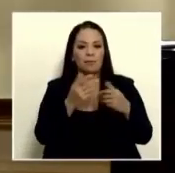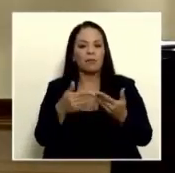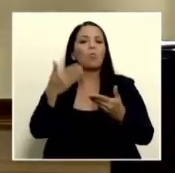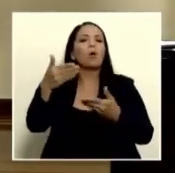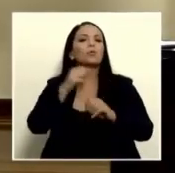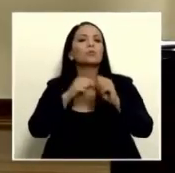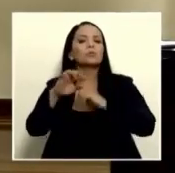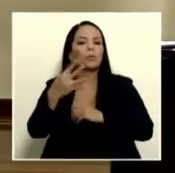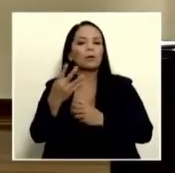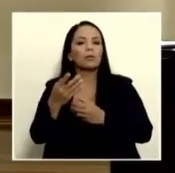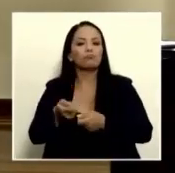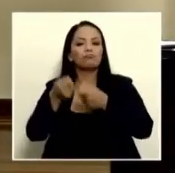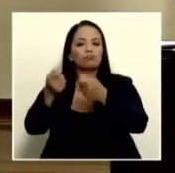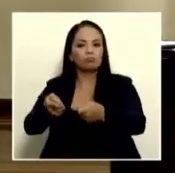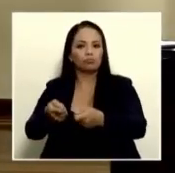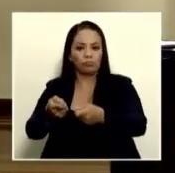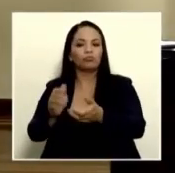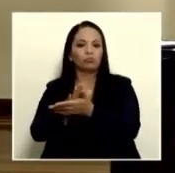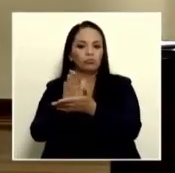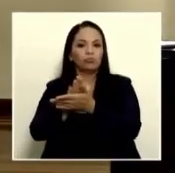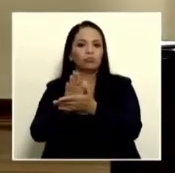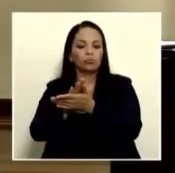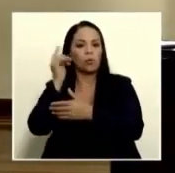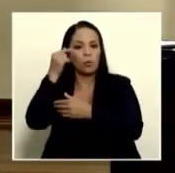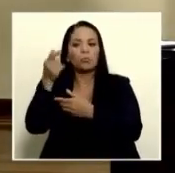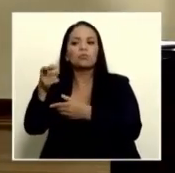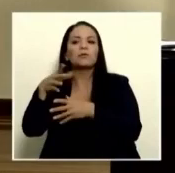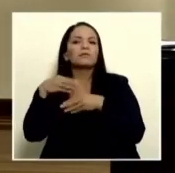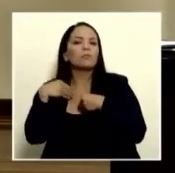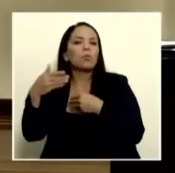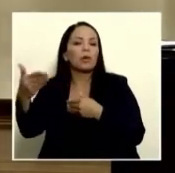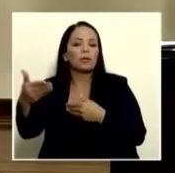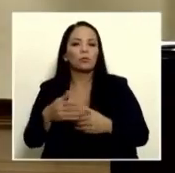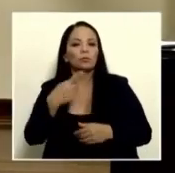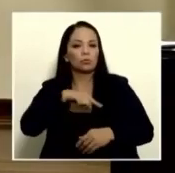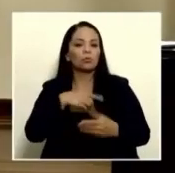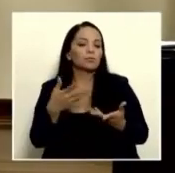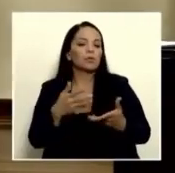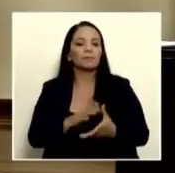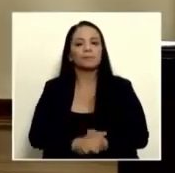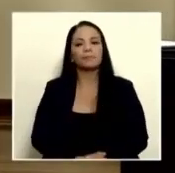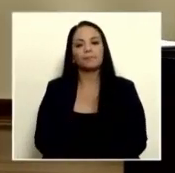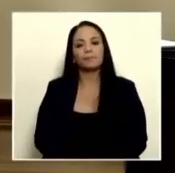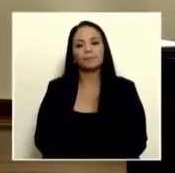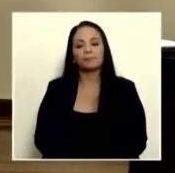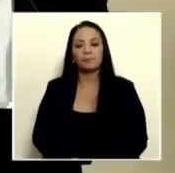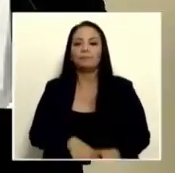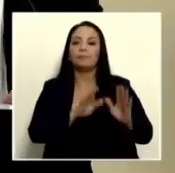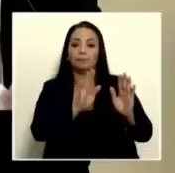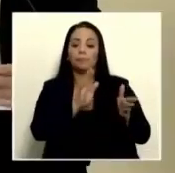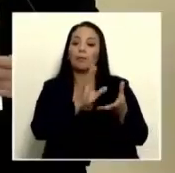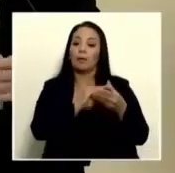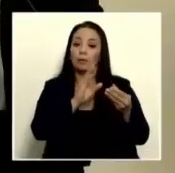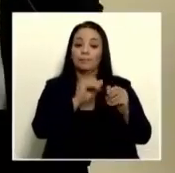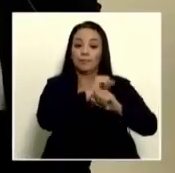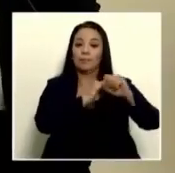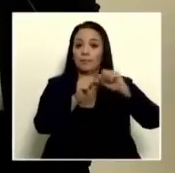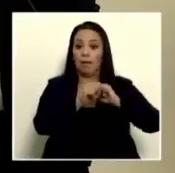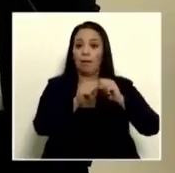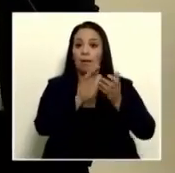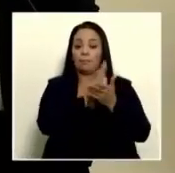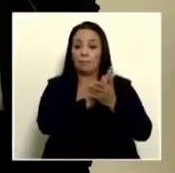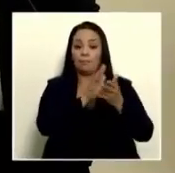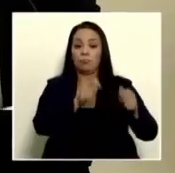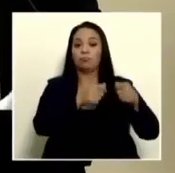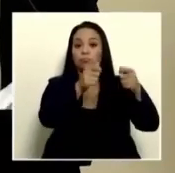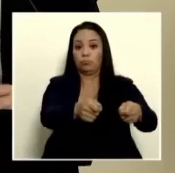sala emitió esa orden al gobierno y cuándo la recibió usted o nosotros la sala emitió esta orden al gobierno